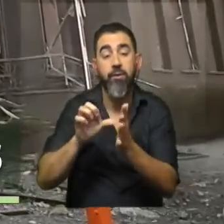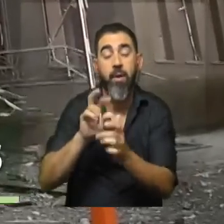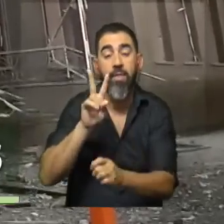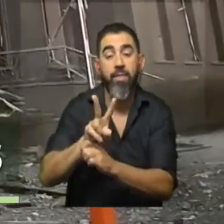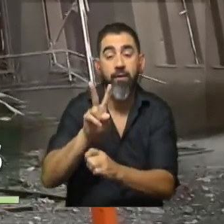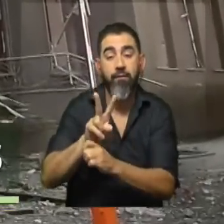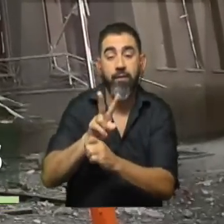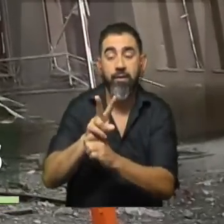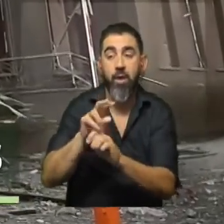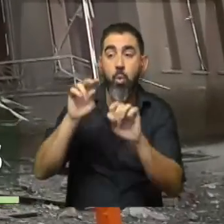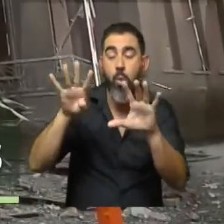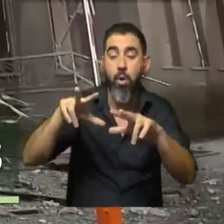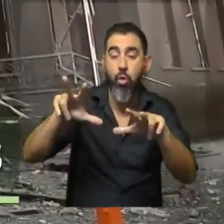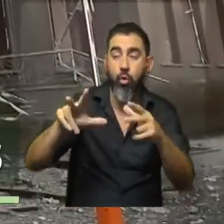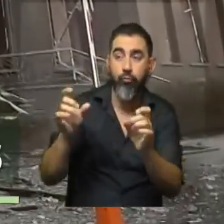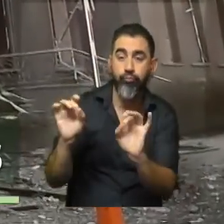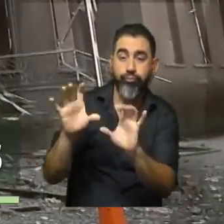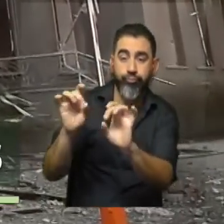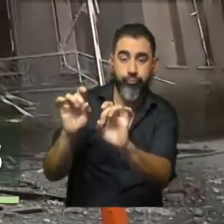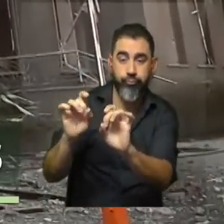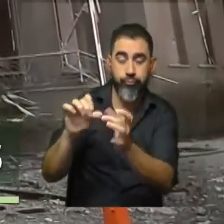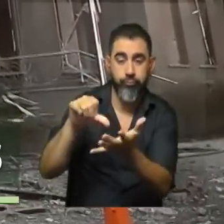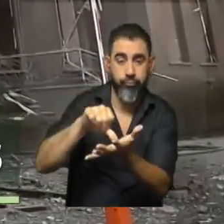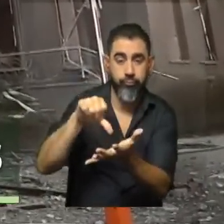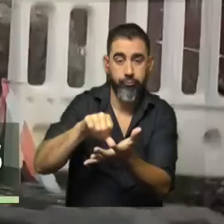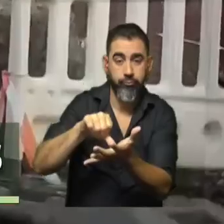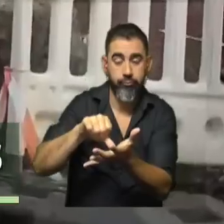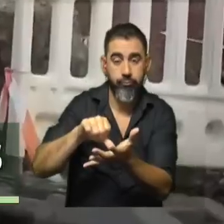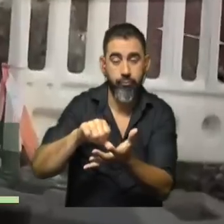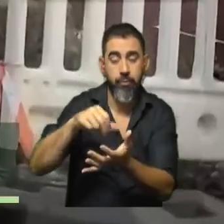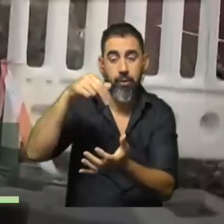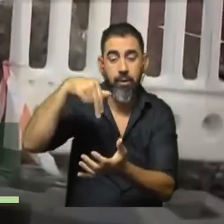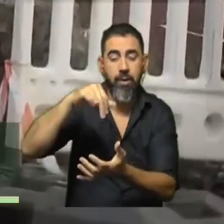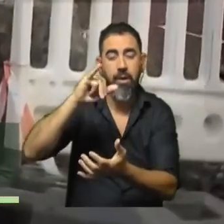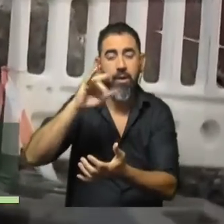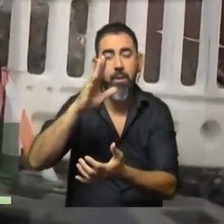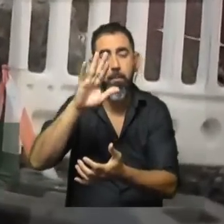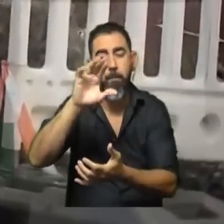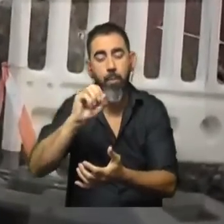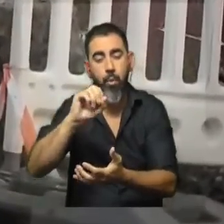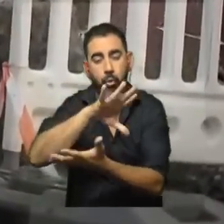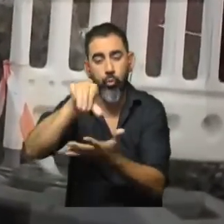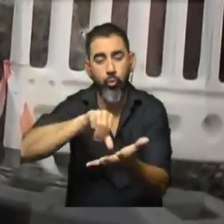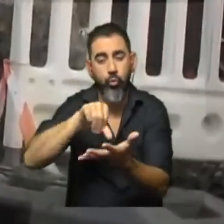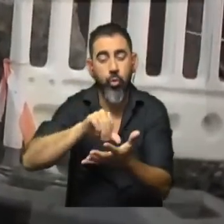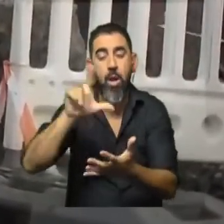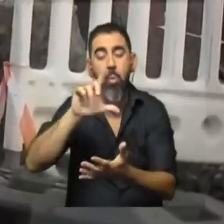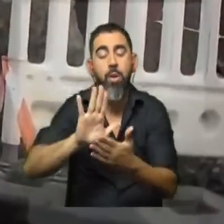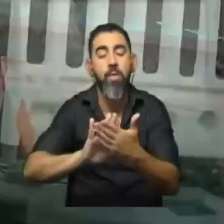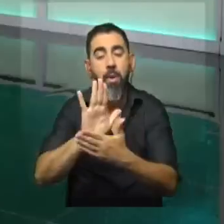destruyeron nueve drones de fabricación iraní sobre las regiones de Dnipro, Petrovsk y Zaporilla este lunes por la mañana.